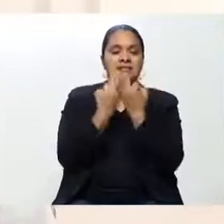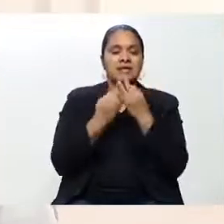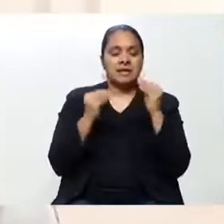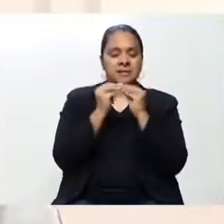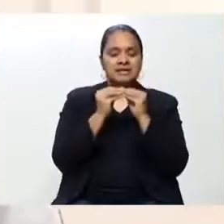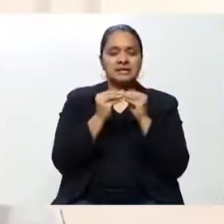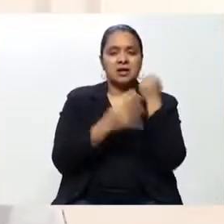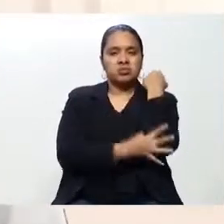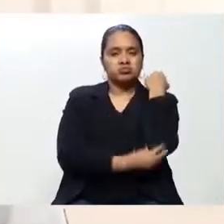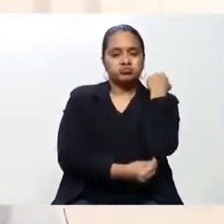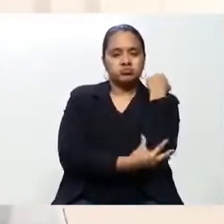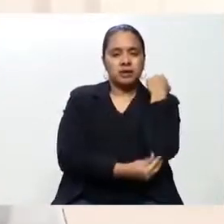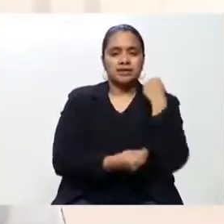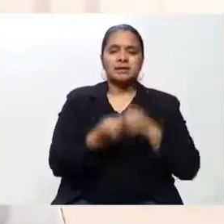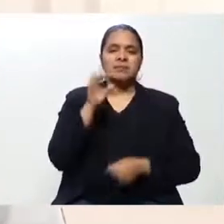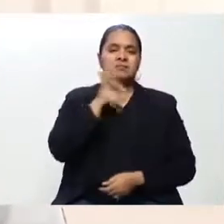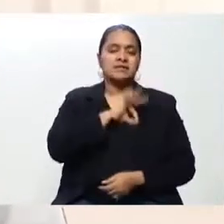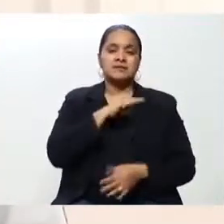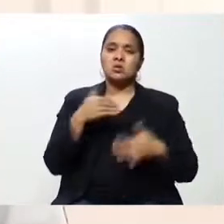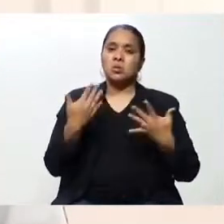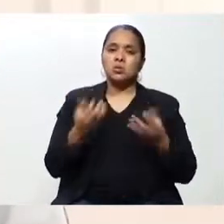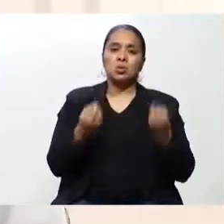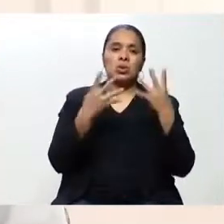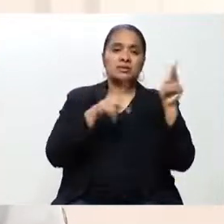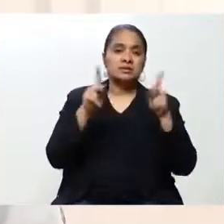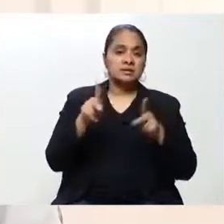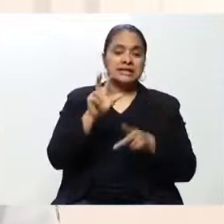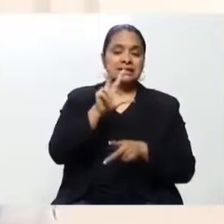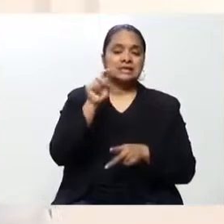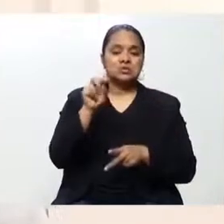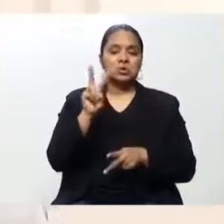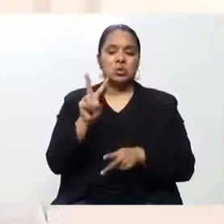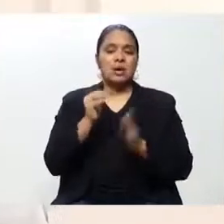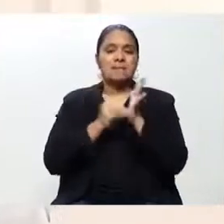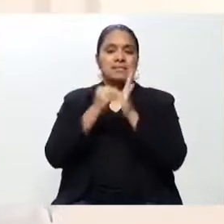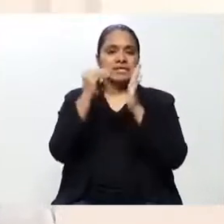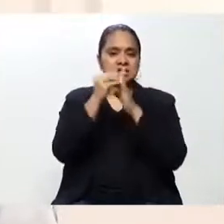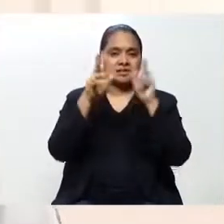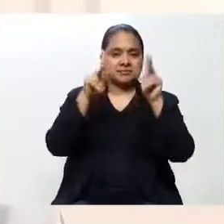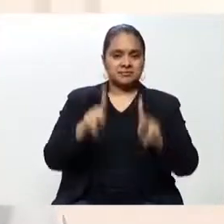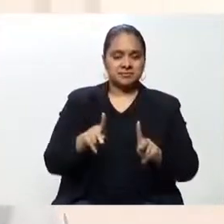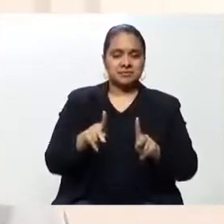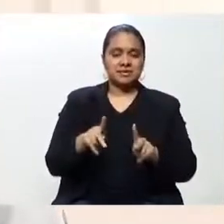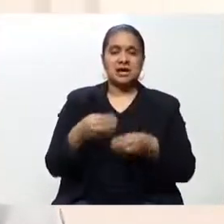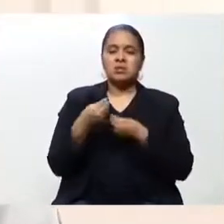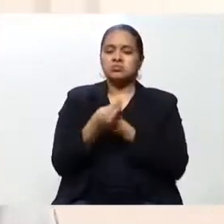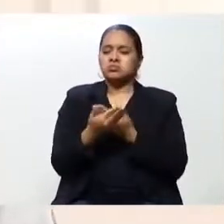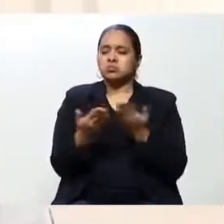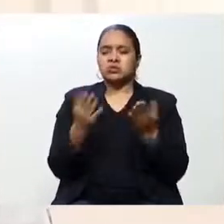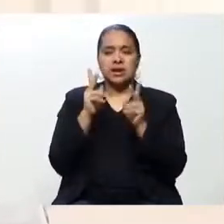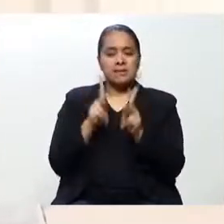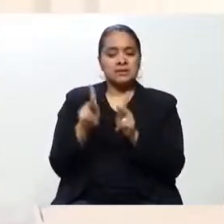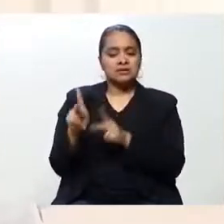beneficiando a 3.2 millones de hondureños. Mientras usted está en casa, miles de héroes anónimos